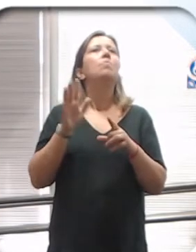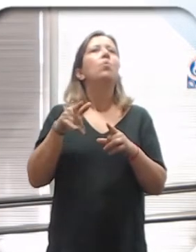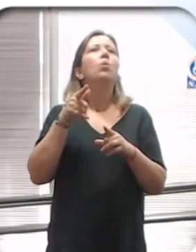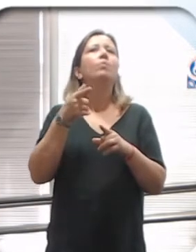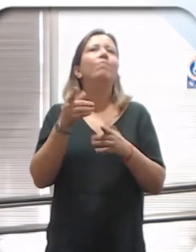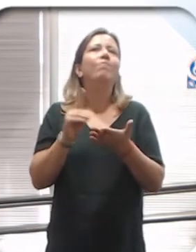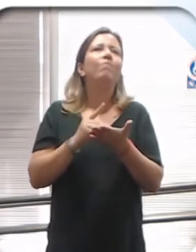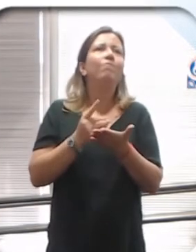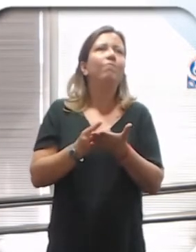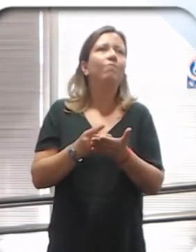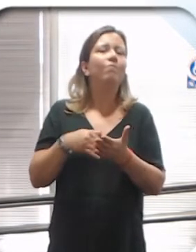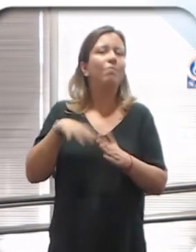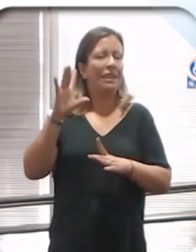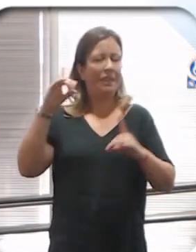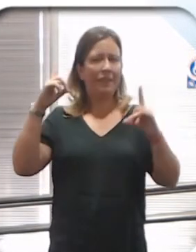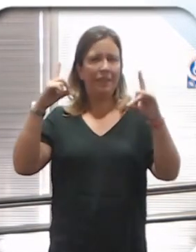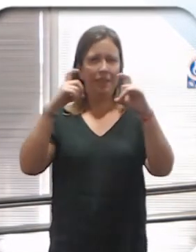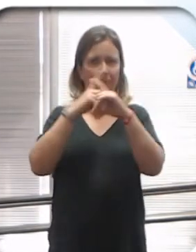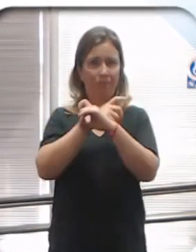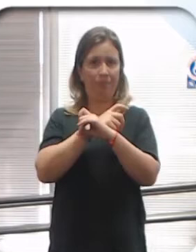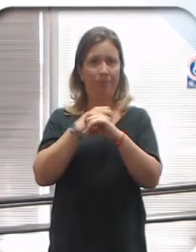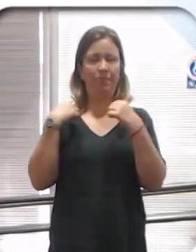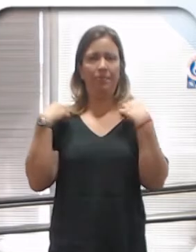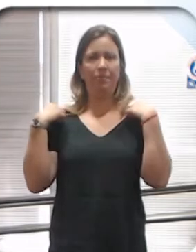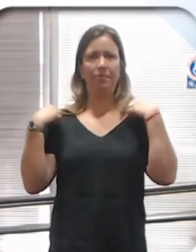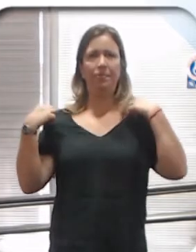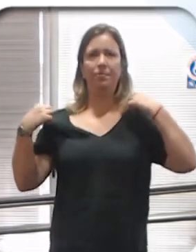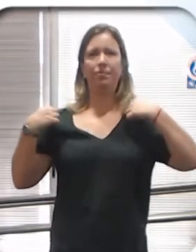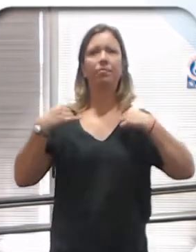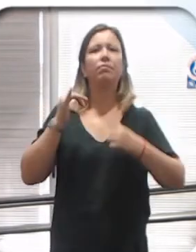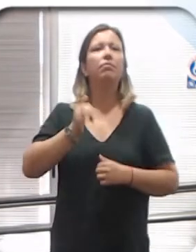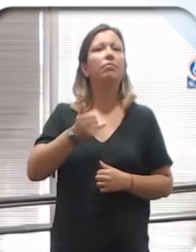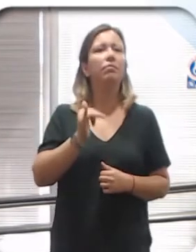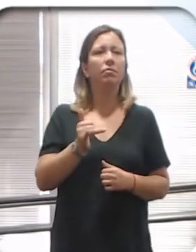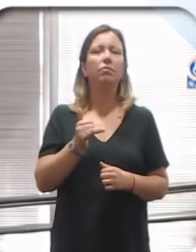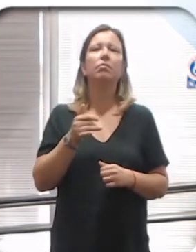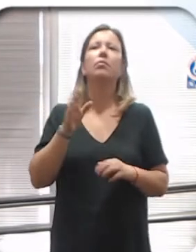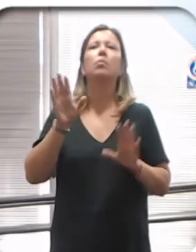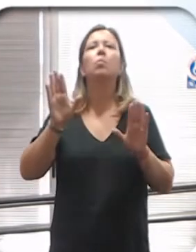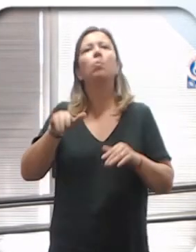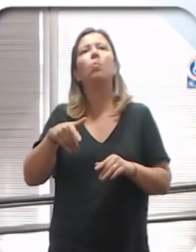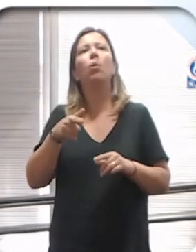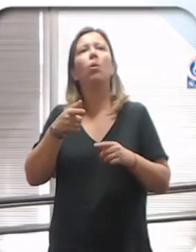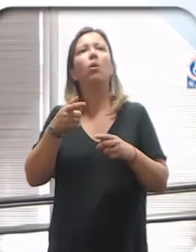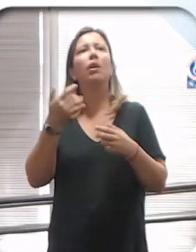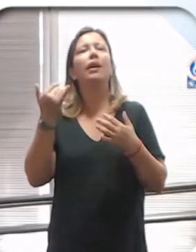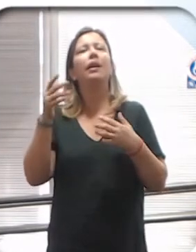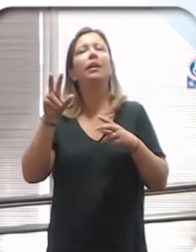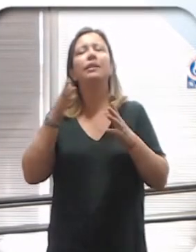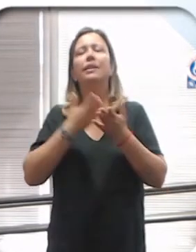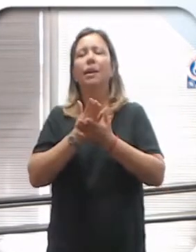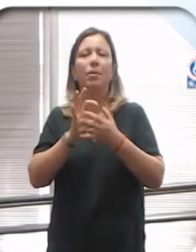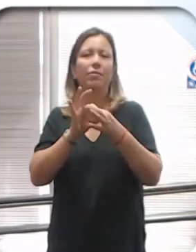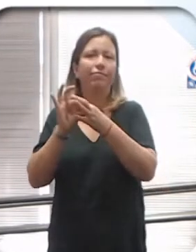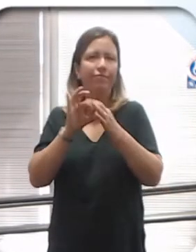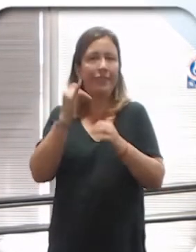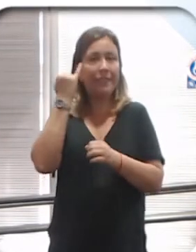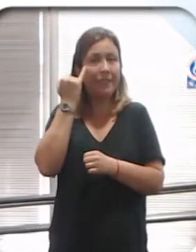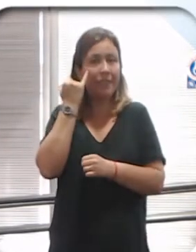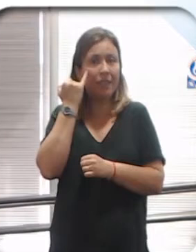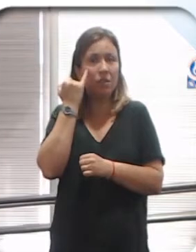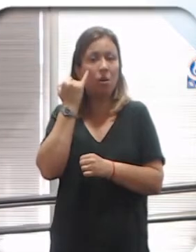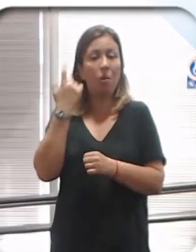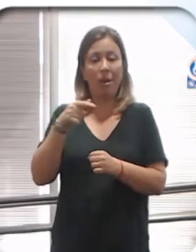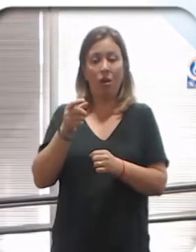más compleja. Si bien está basada en lo que es el sexo, va a